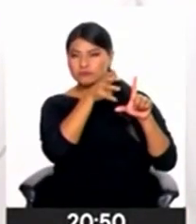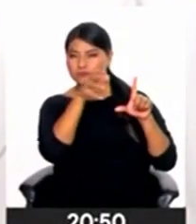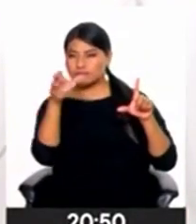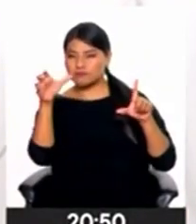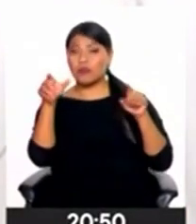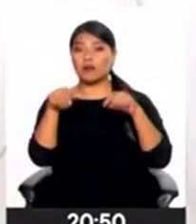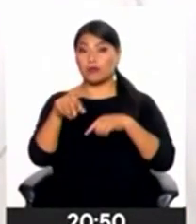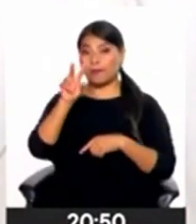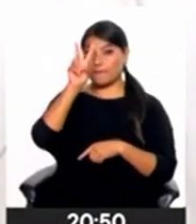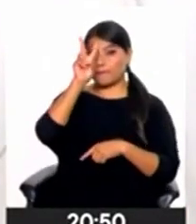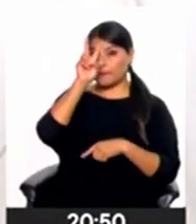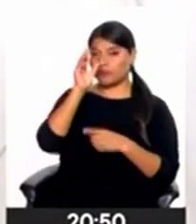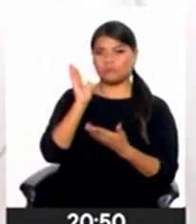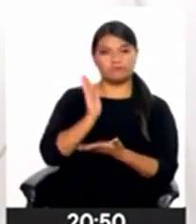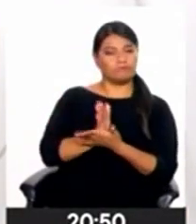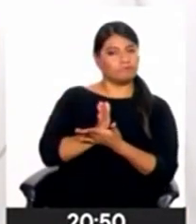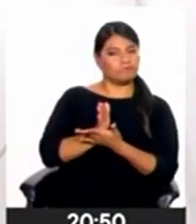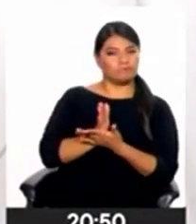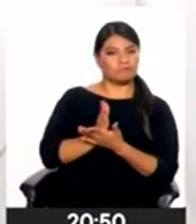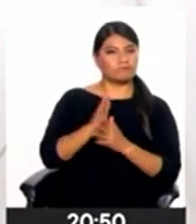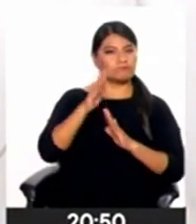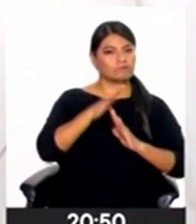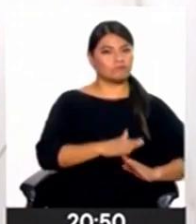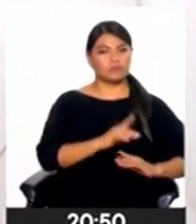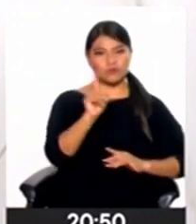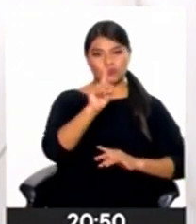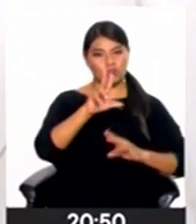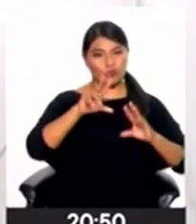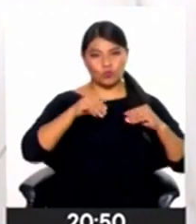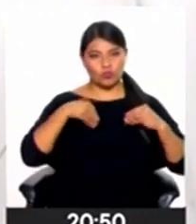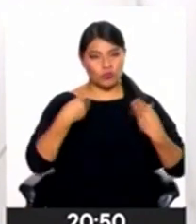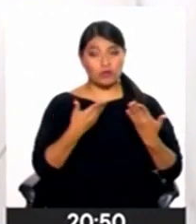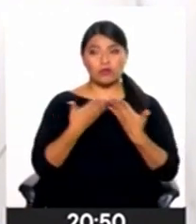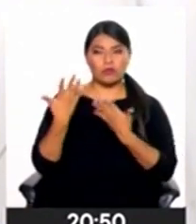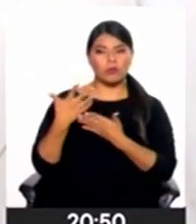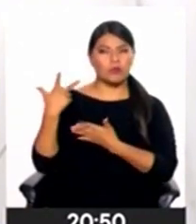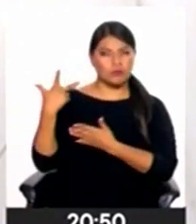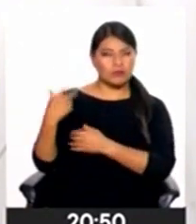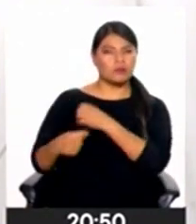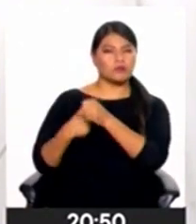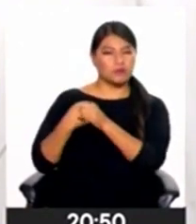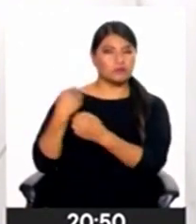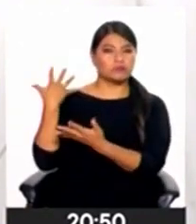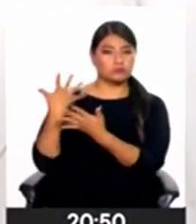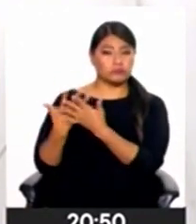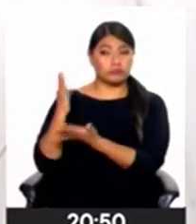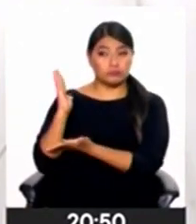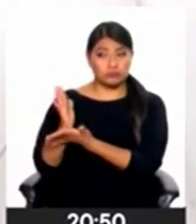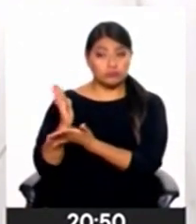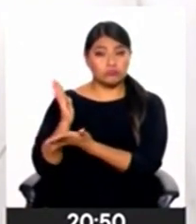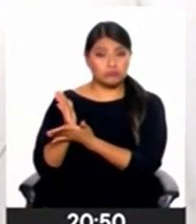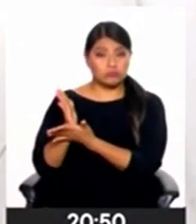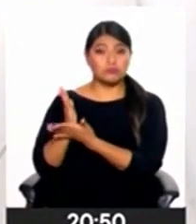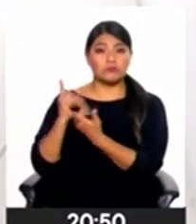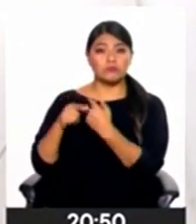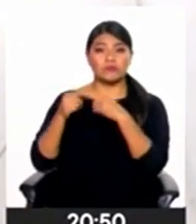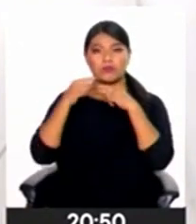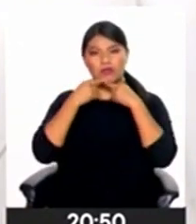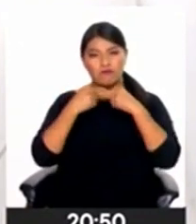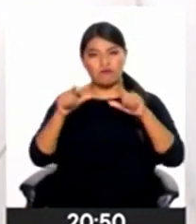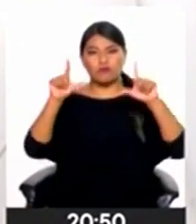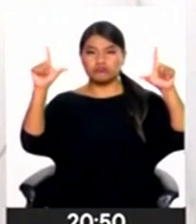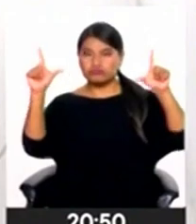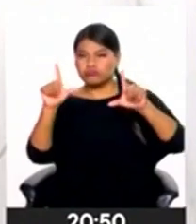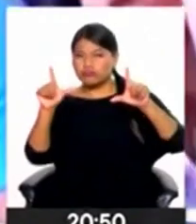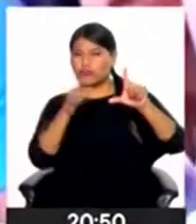es un delito y que tiene una pena privativa de libertad por tres años y más si aún se ha dado en un medio de comunicación tiene